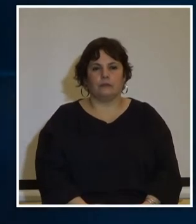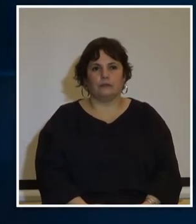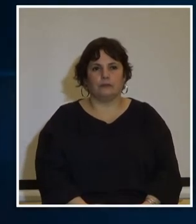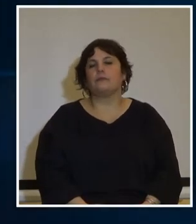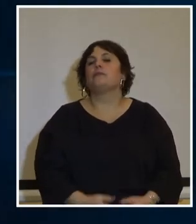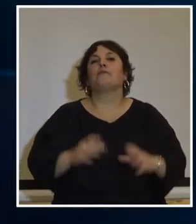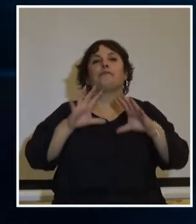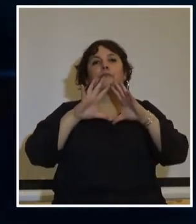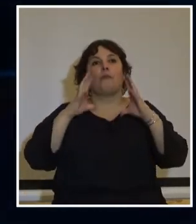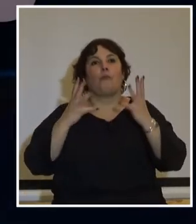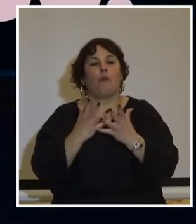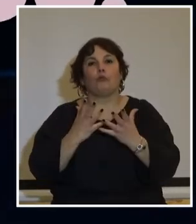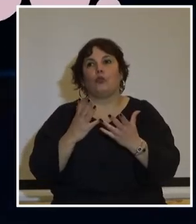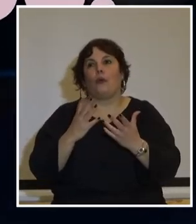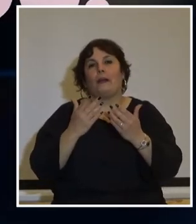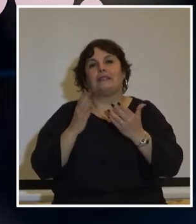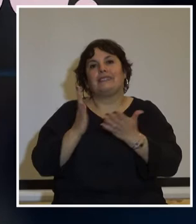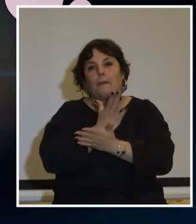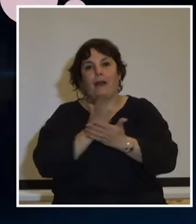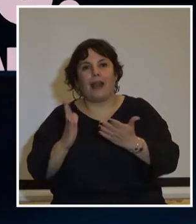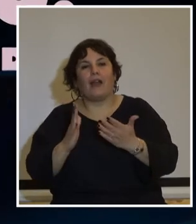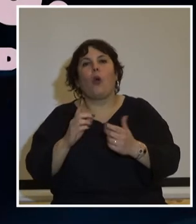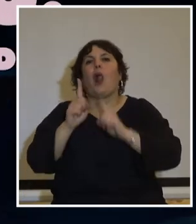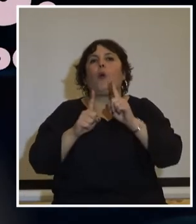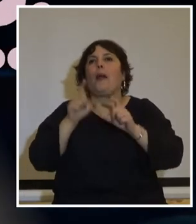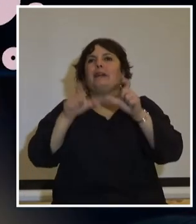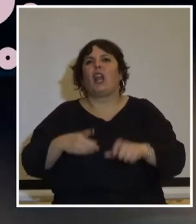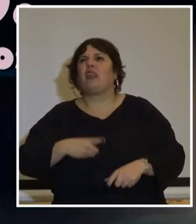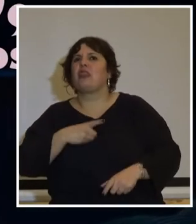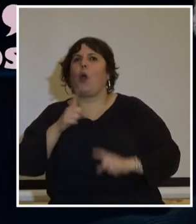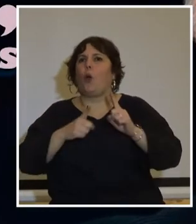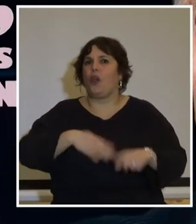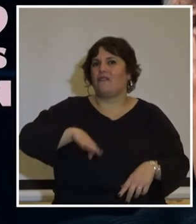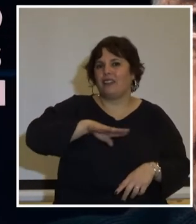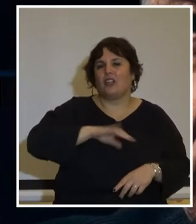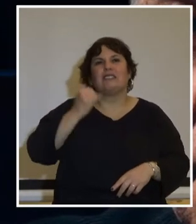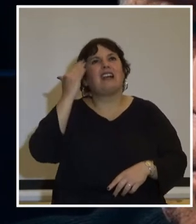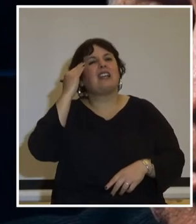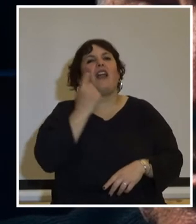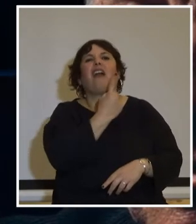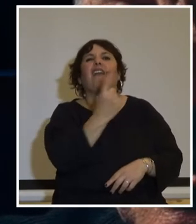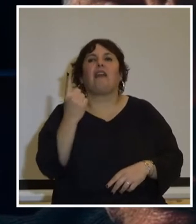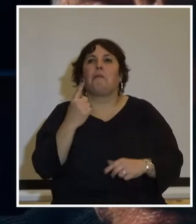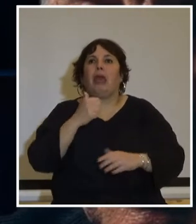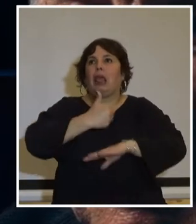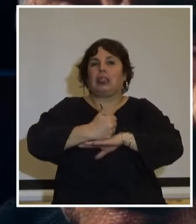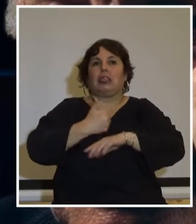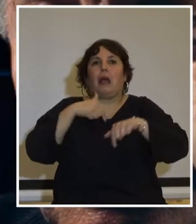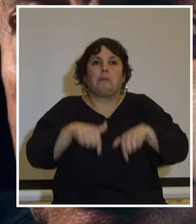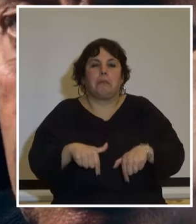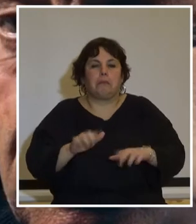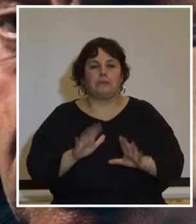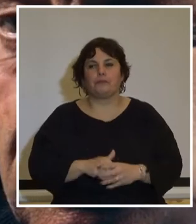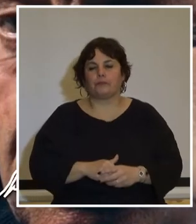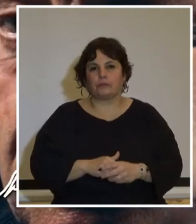El mundo se divide, sobre todo, entre indignos e indignados y ya sabrá cada quien de qué lado quiere o puede